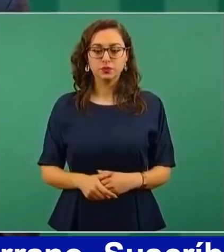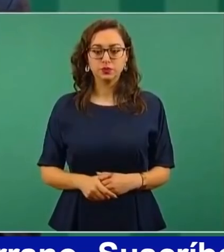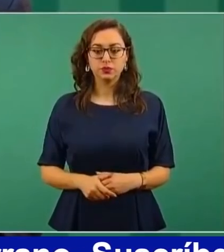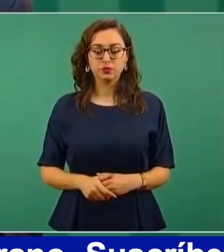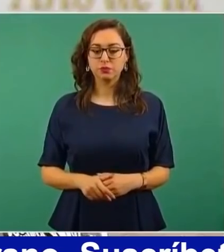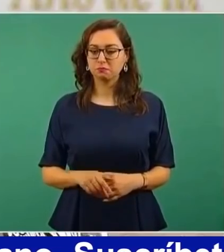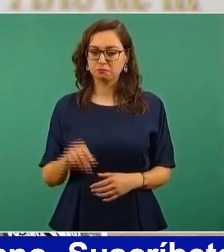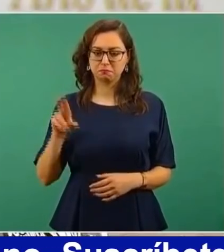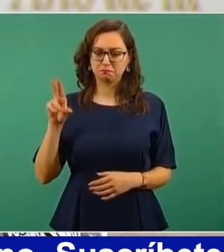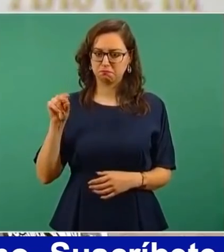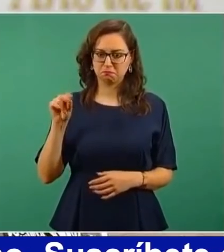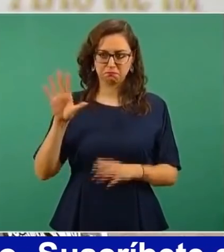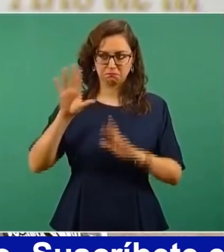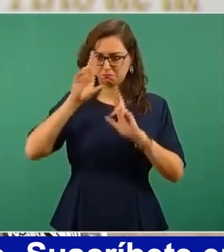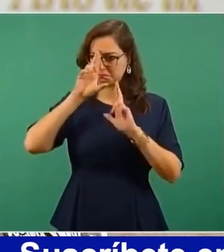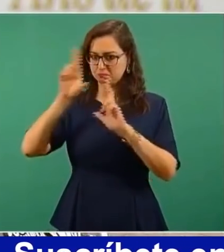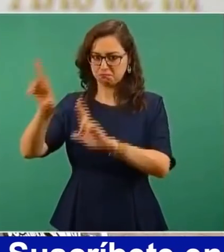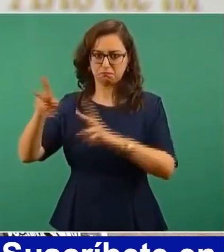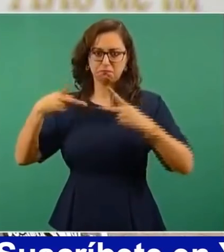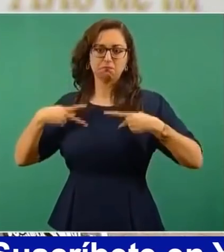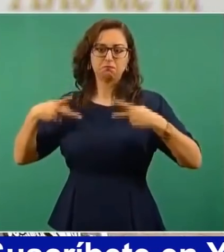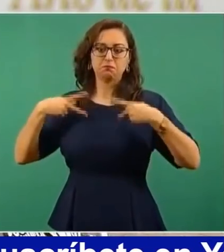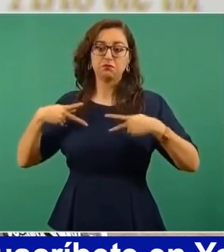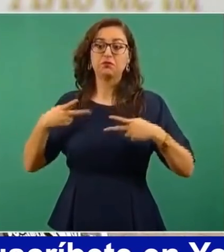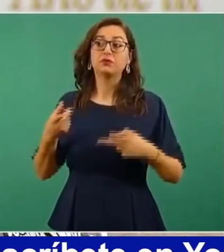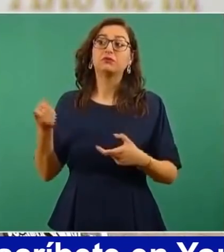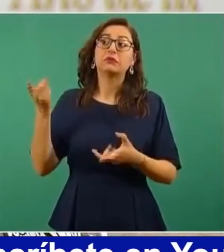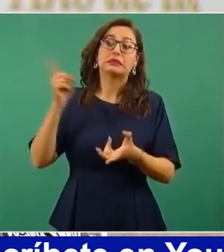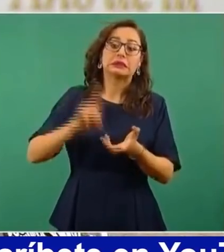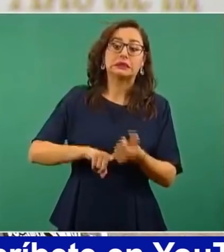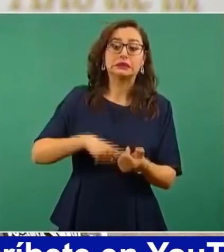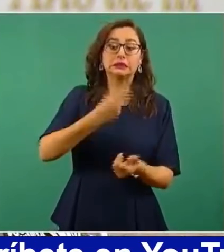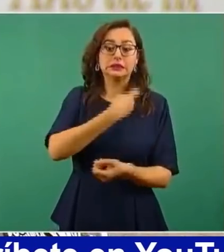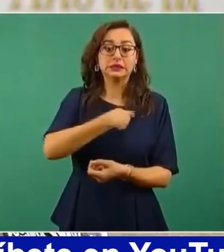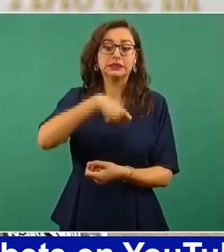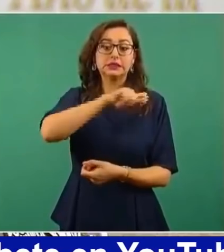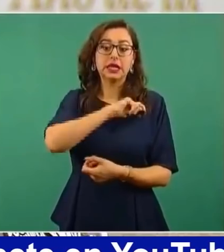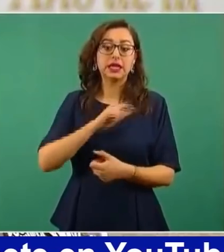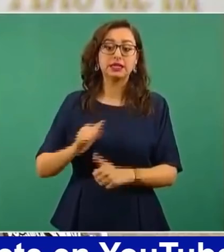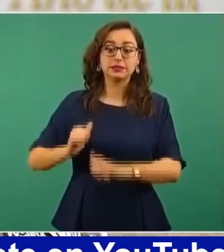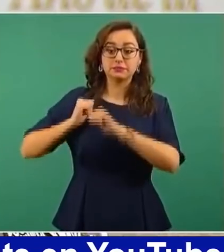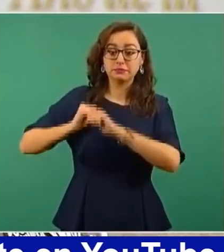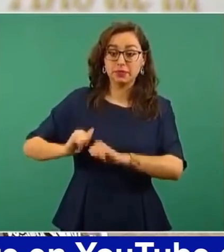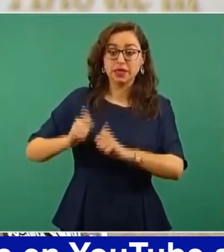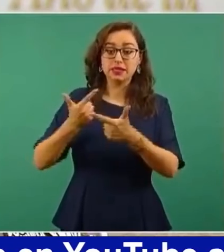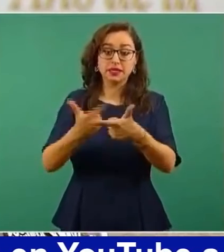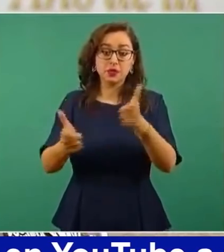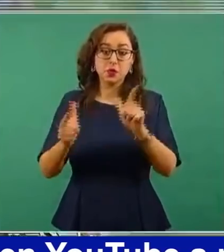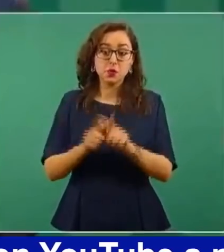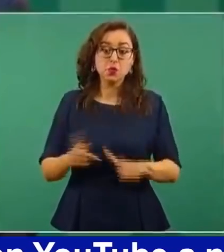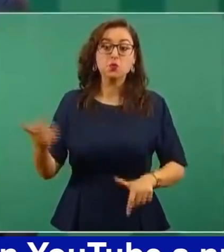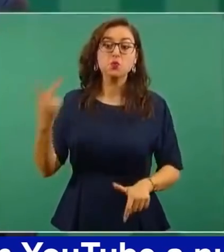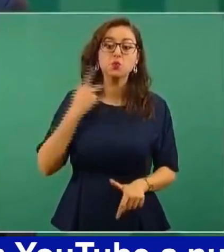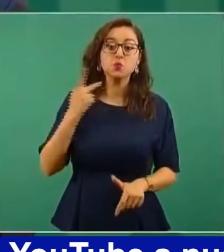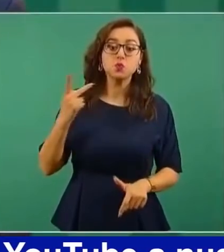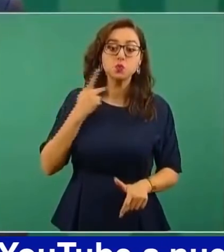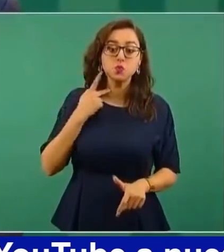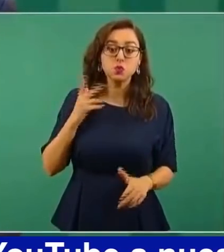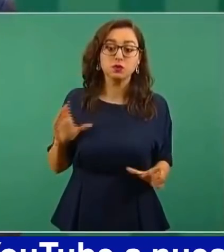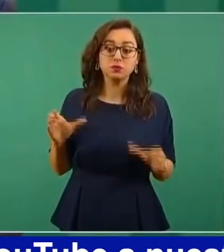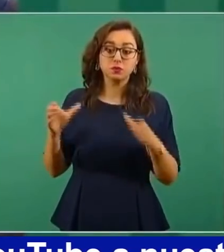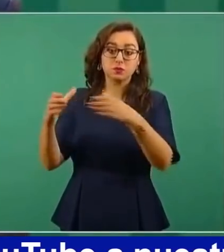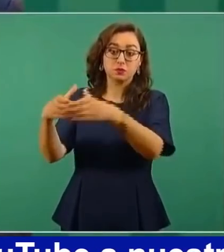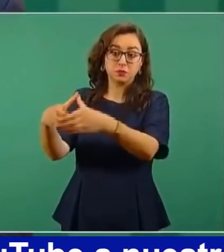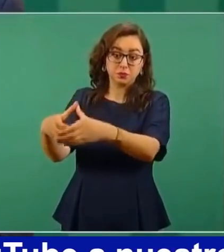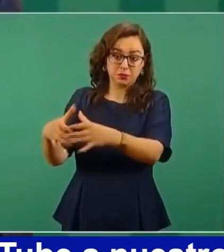Me refiero a autoridades, a la llamada clase política, porque eso no sólo es de un país, es de